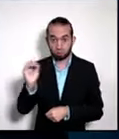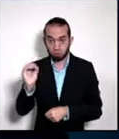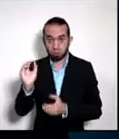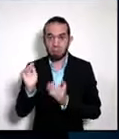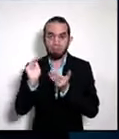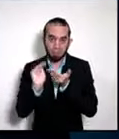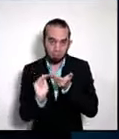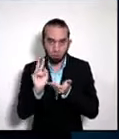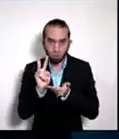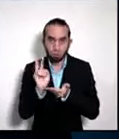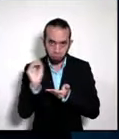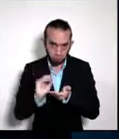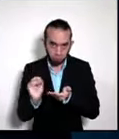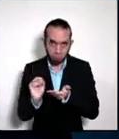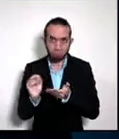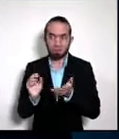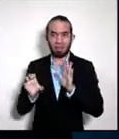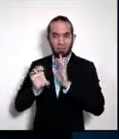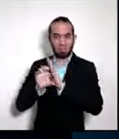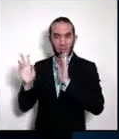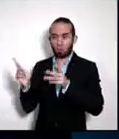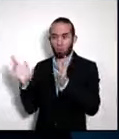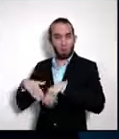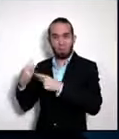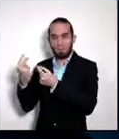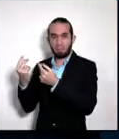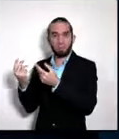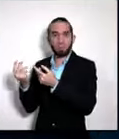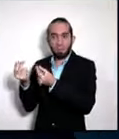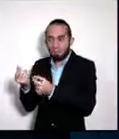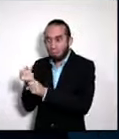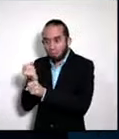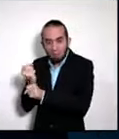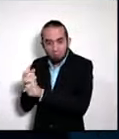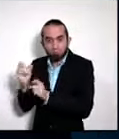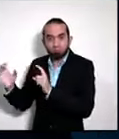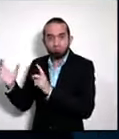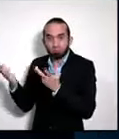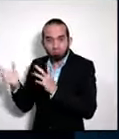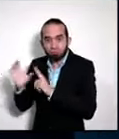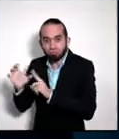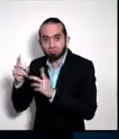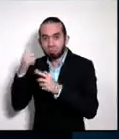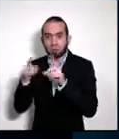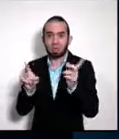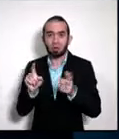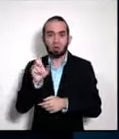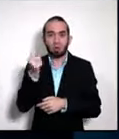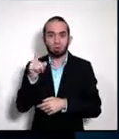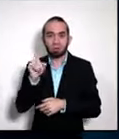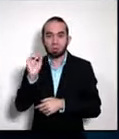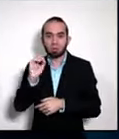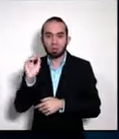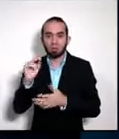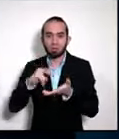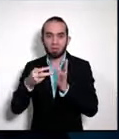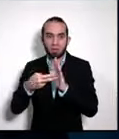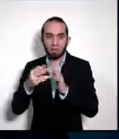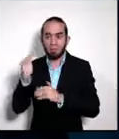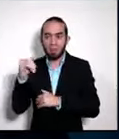el desempleo en este país pero un 11% es verdaderamente vergonzoso. Y este